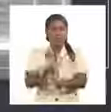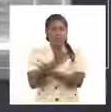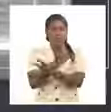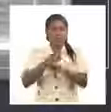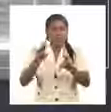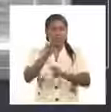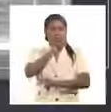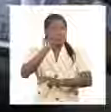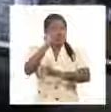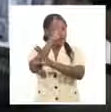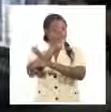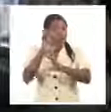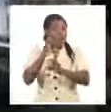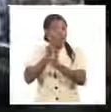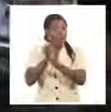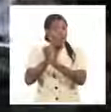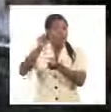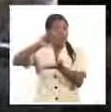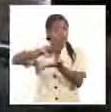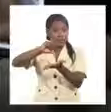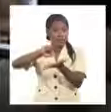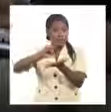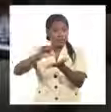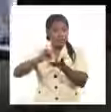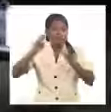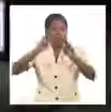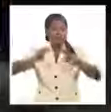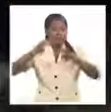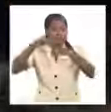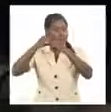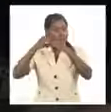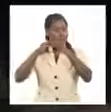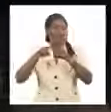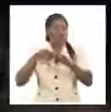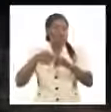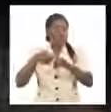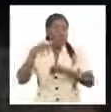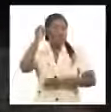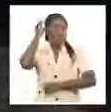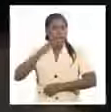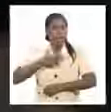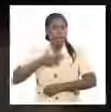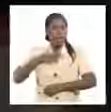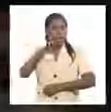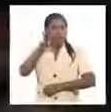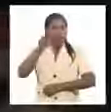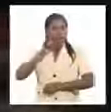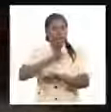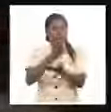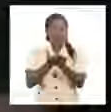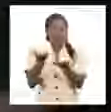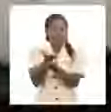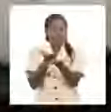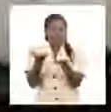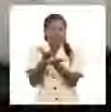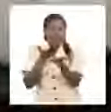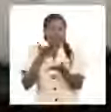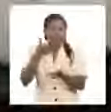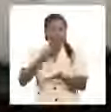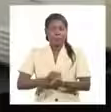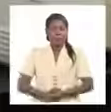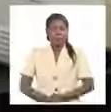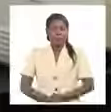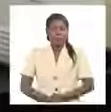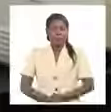científicos de este laboratorio en La Habana también aportan nuevos conocimientos sobre esa tecnología y sus ventajas. Entre menos